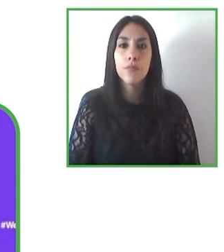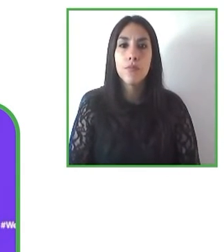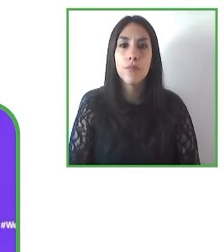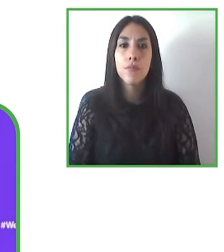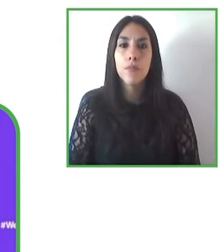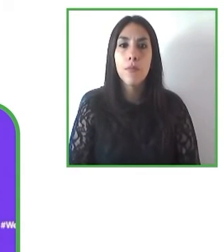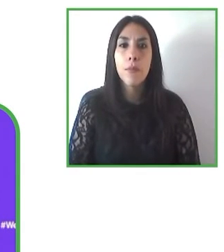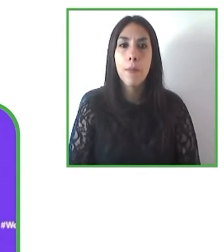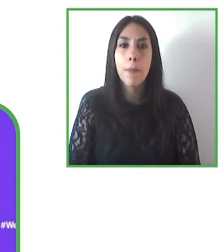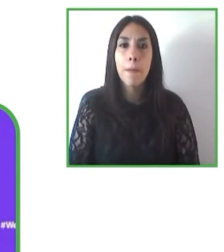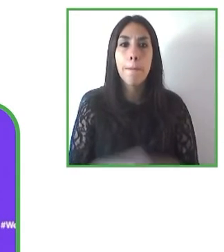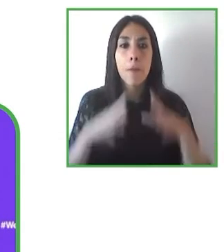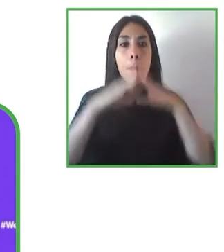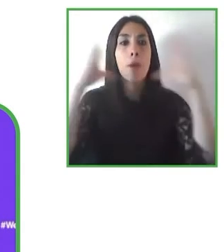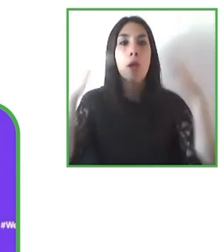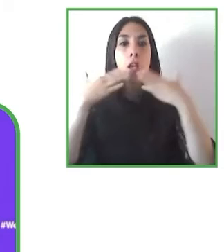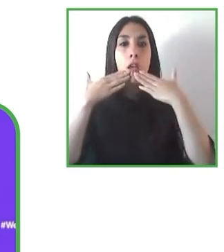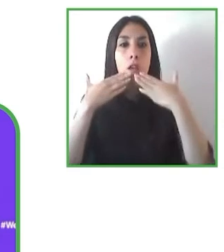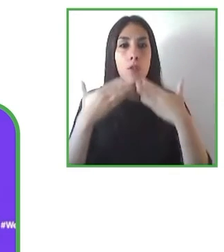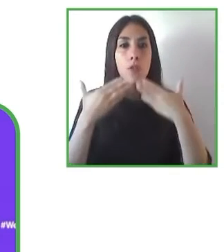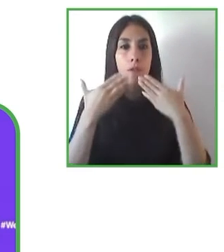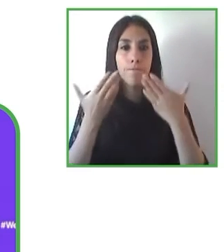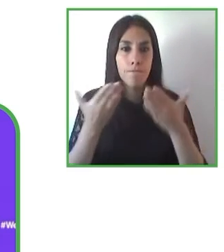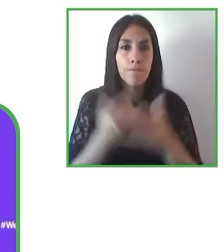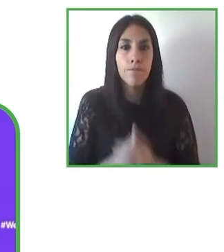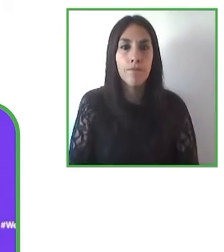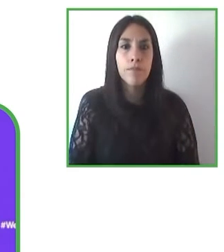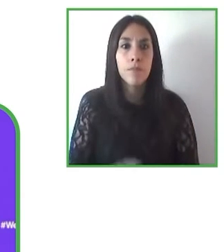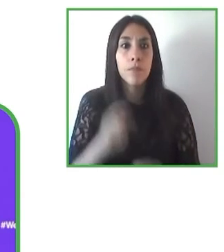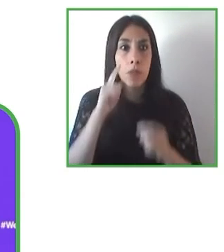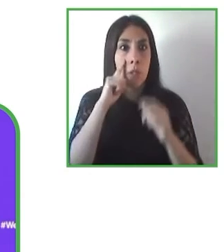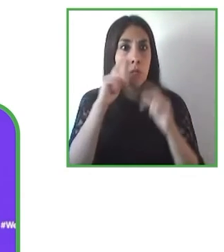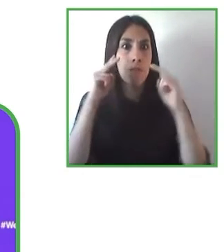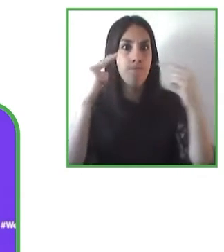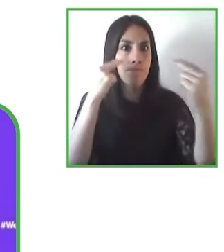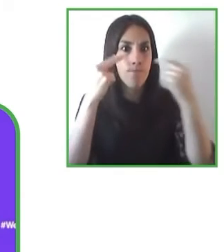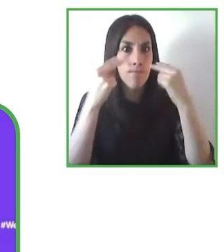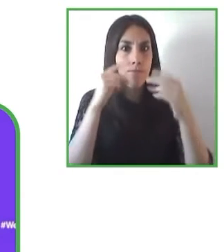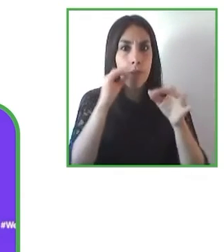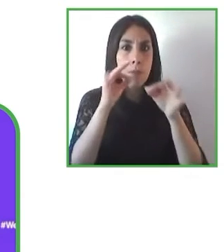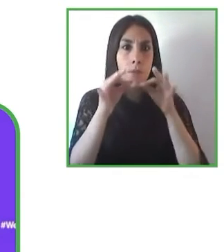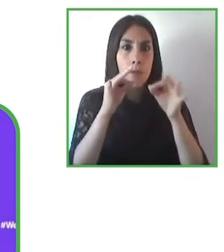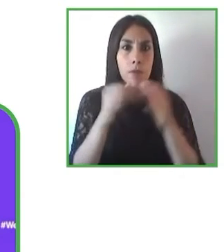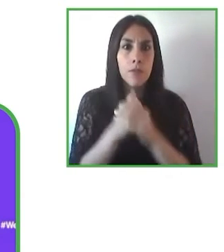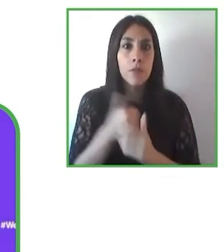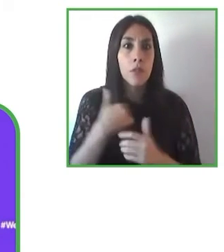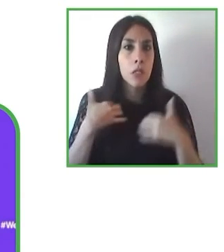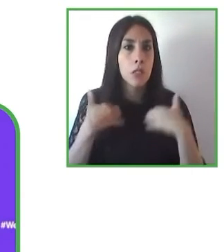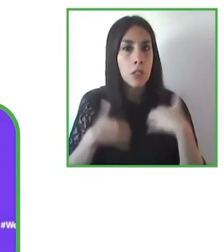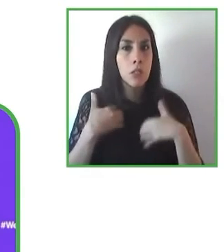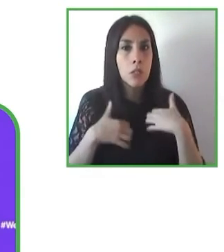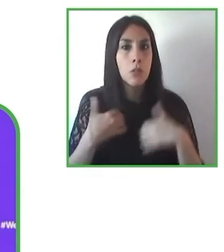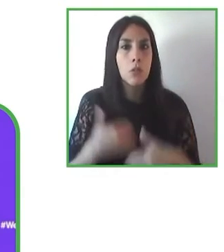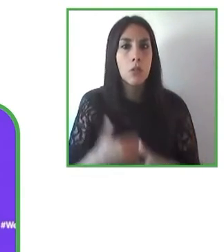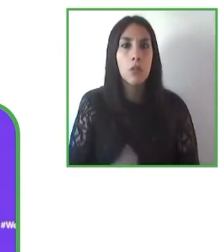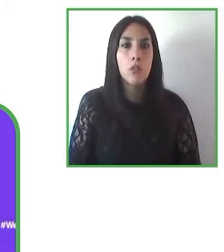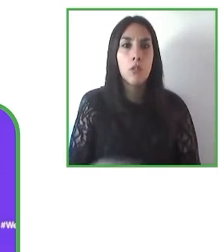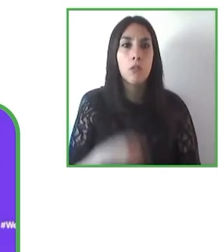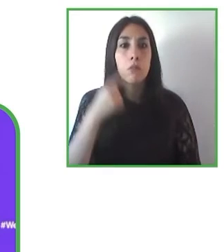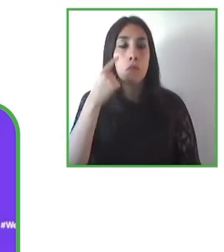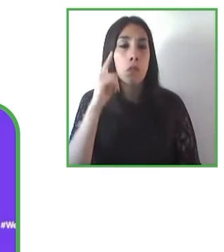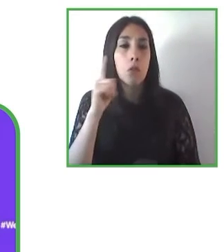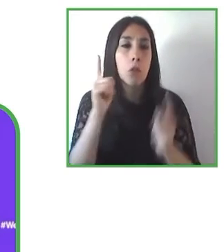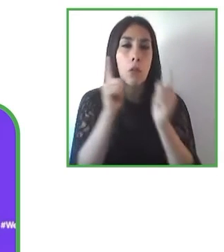escuchamos muchas cosas muy interesantes creo que para resumir que en